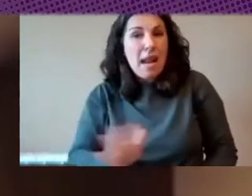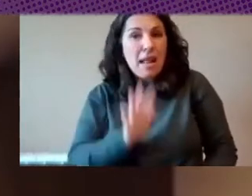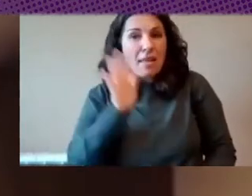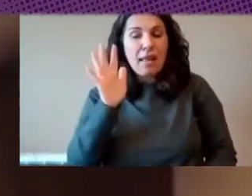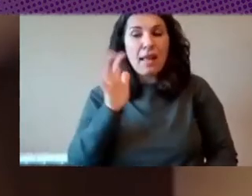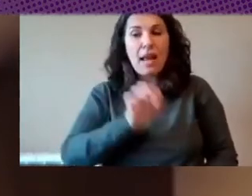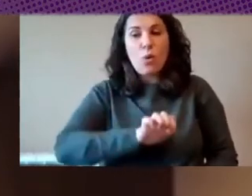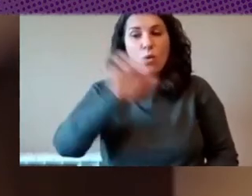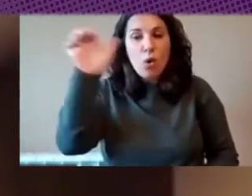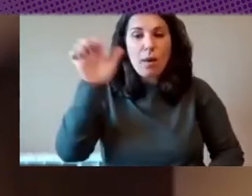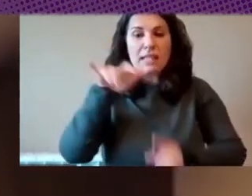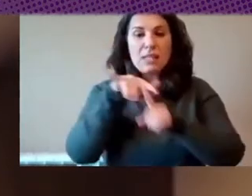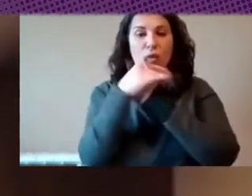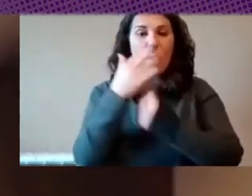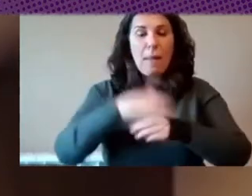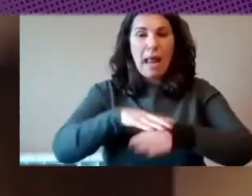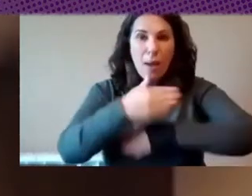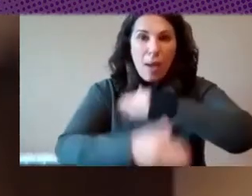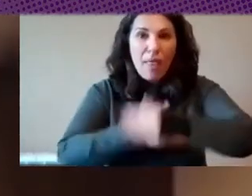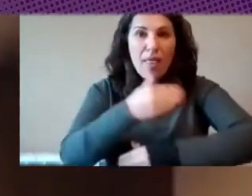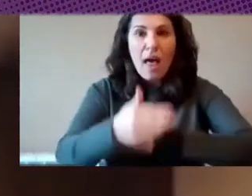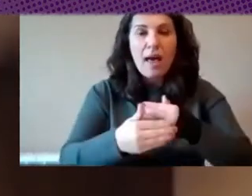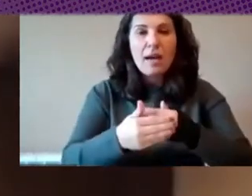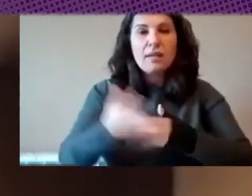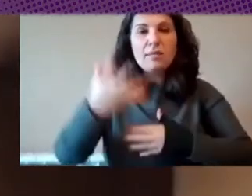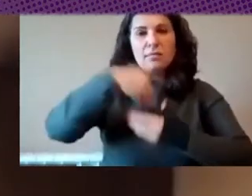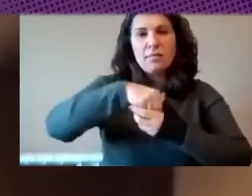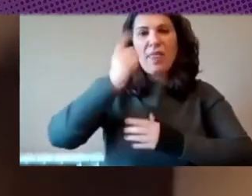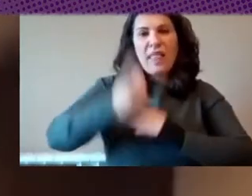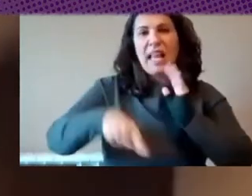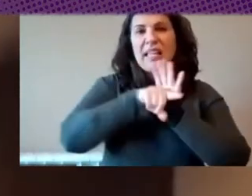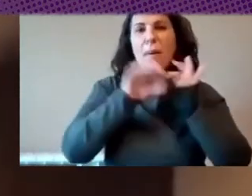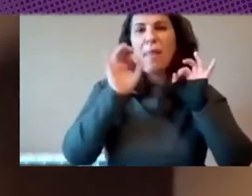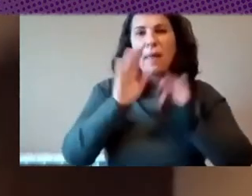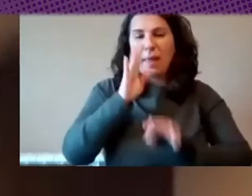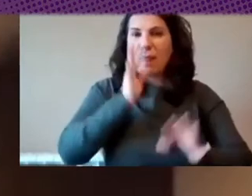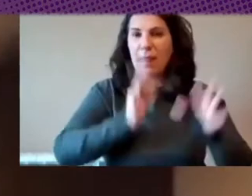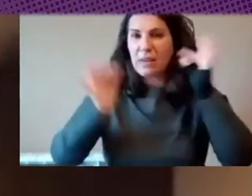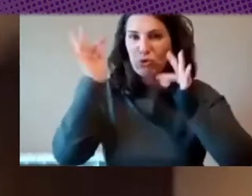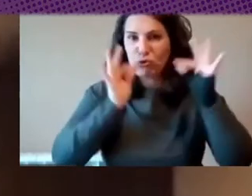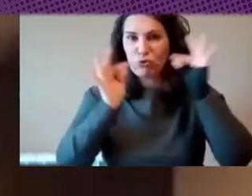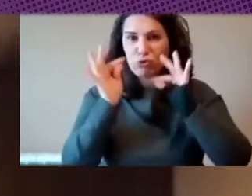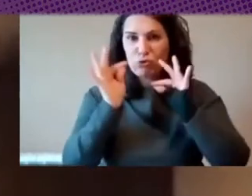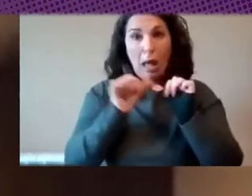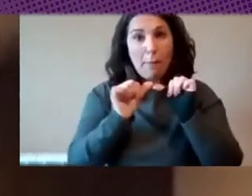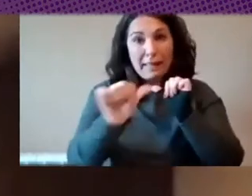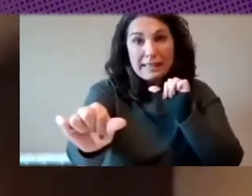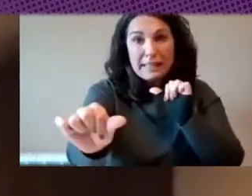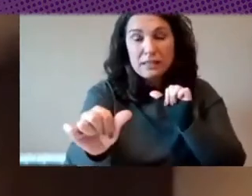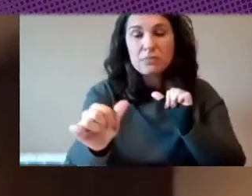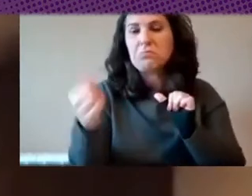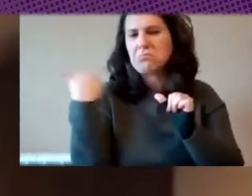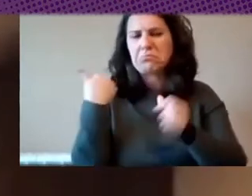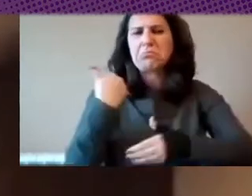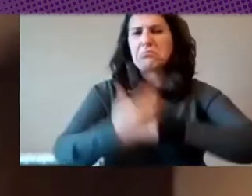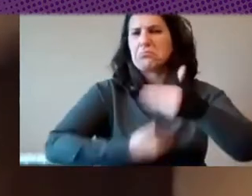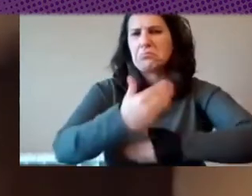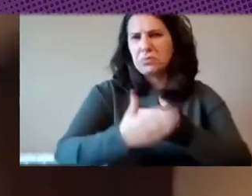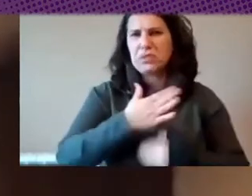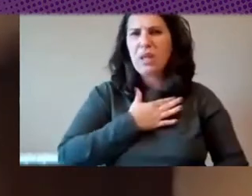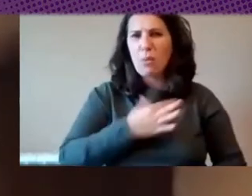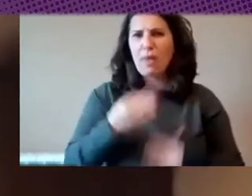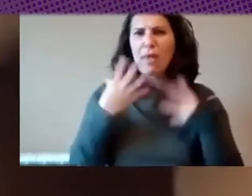marco para poder avanzar está en la directiva de datos y a partir de ahí se puede avanzar muchísimo